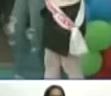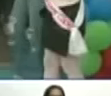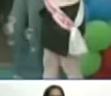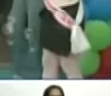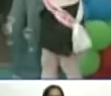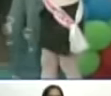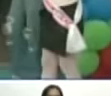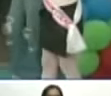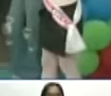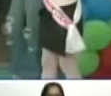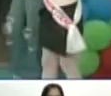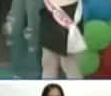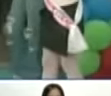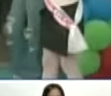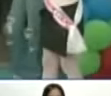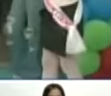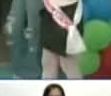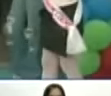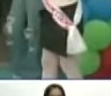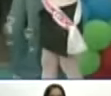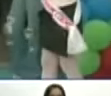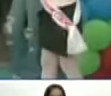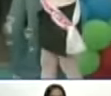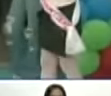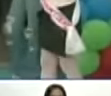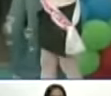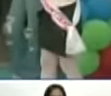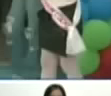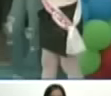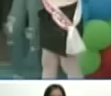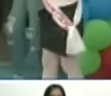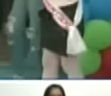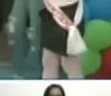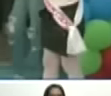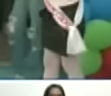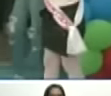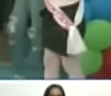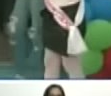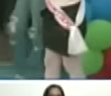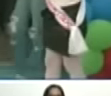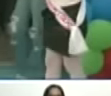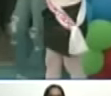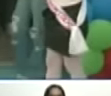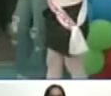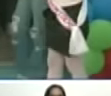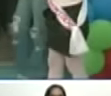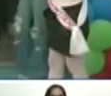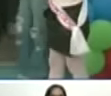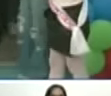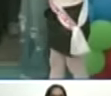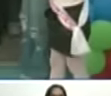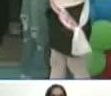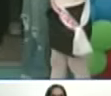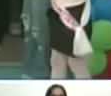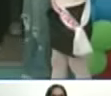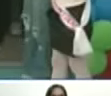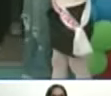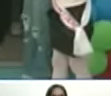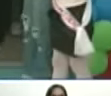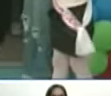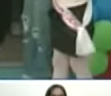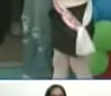y reinaugurar la cancha del urbanismo allá está la jefa de V. Che Prisca Isiarte